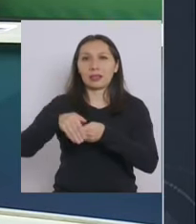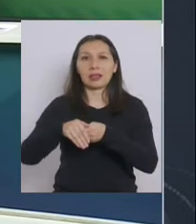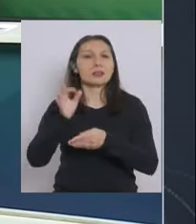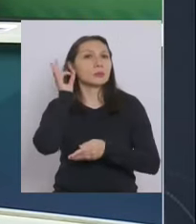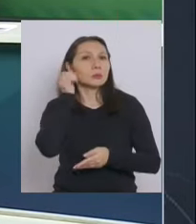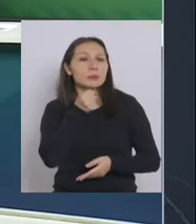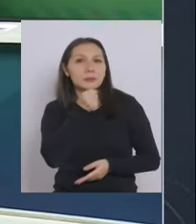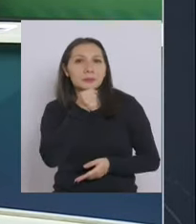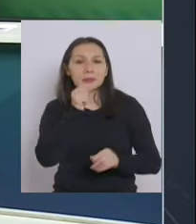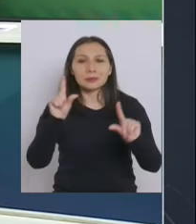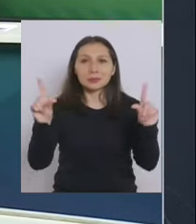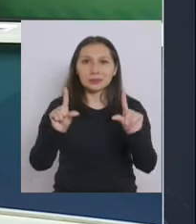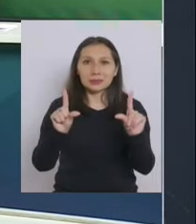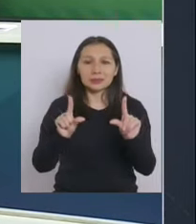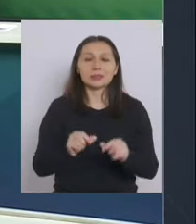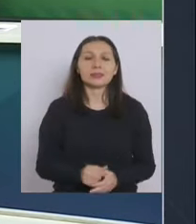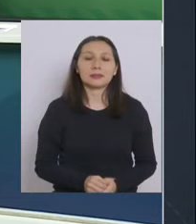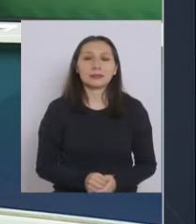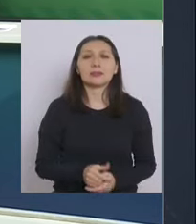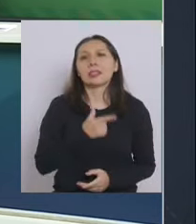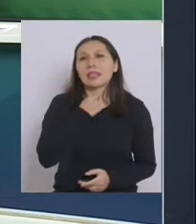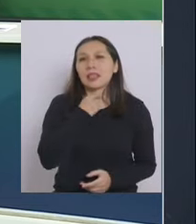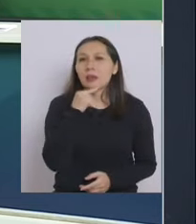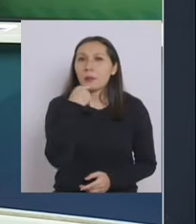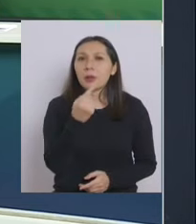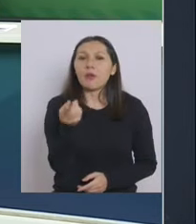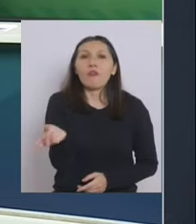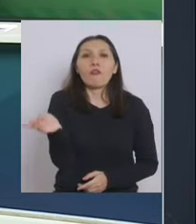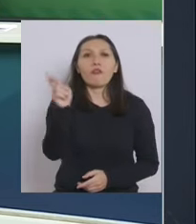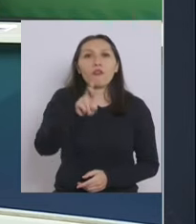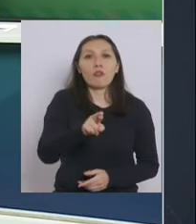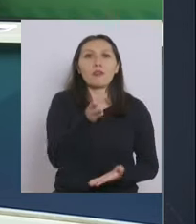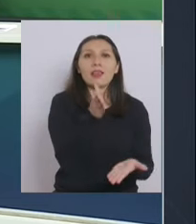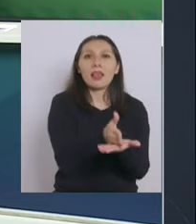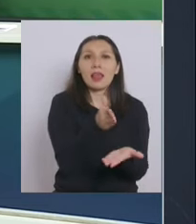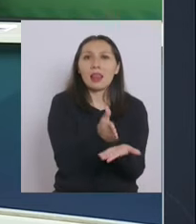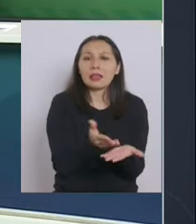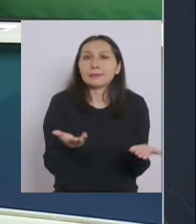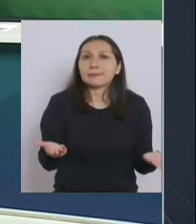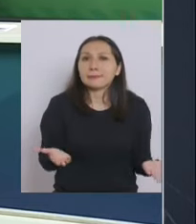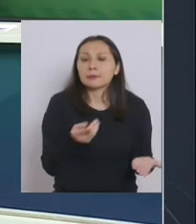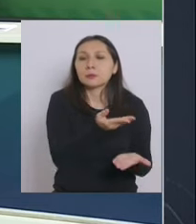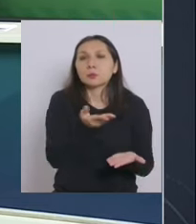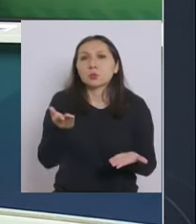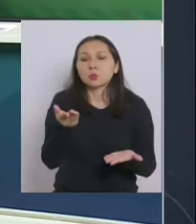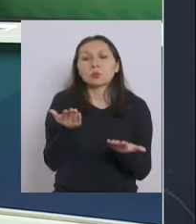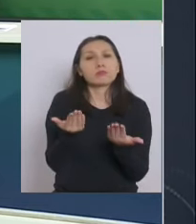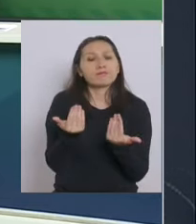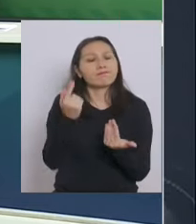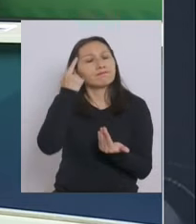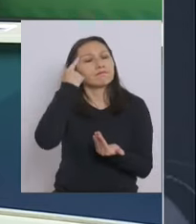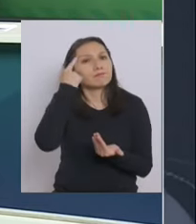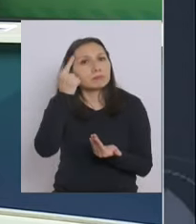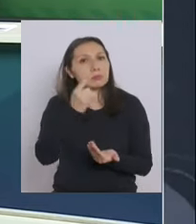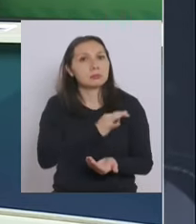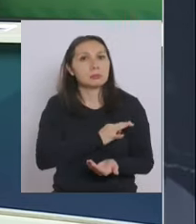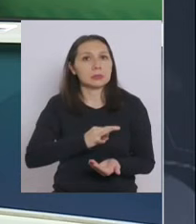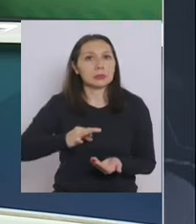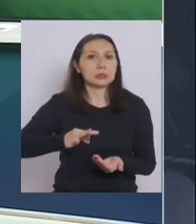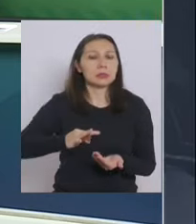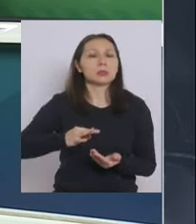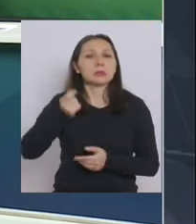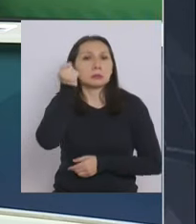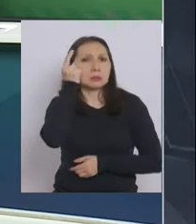zúñiga periodista de canal 13 quería preguntar sobre el retorno a clases qué es lo que ustedes esperan como ministerio